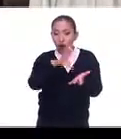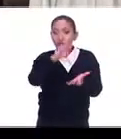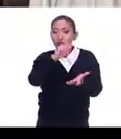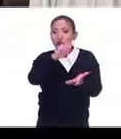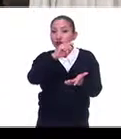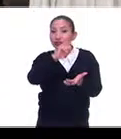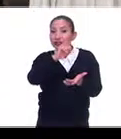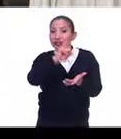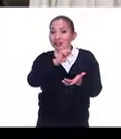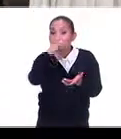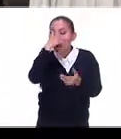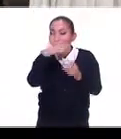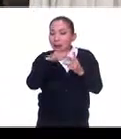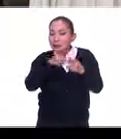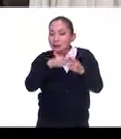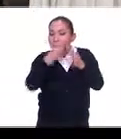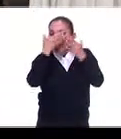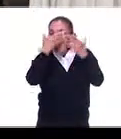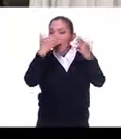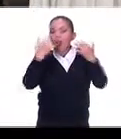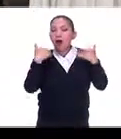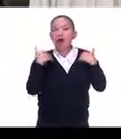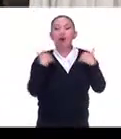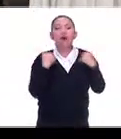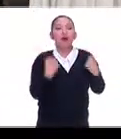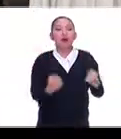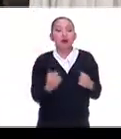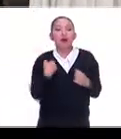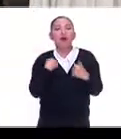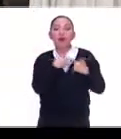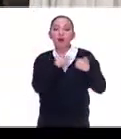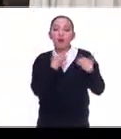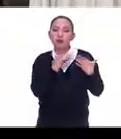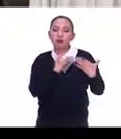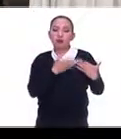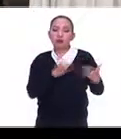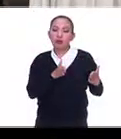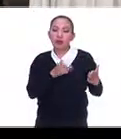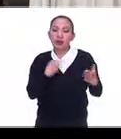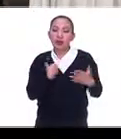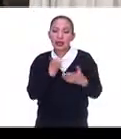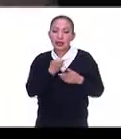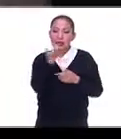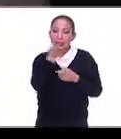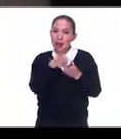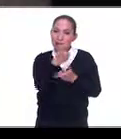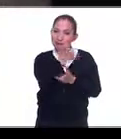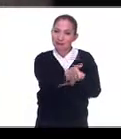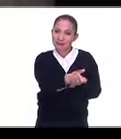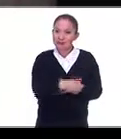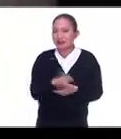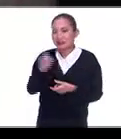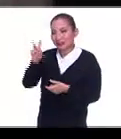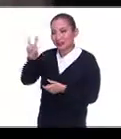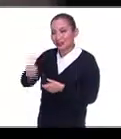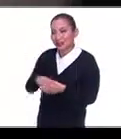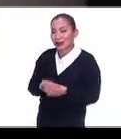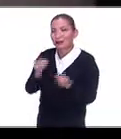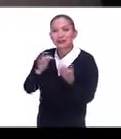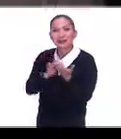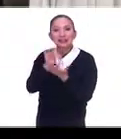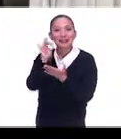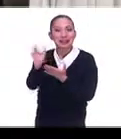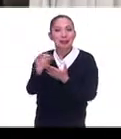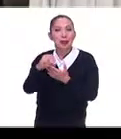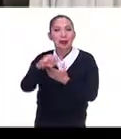abrir el entendimiento, el corazón y la billetera. Así es, muchísimas